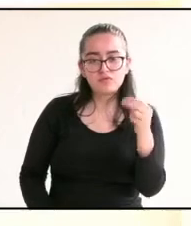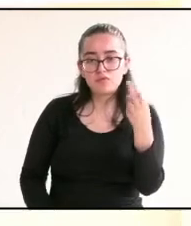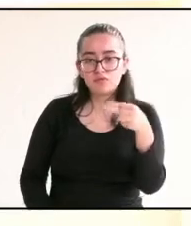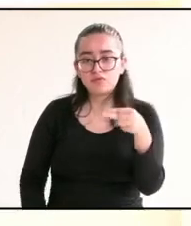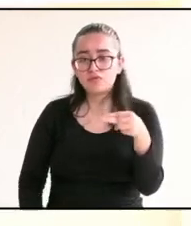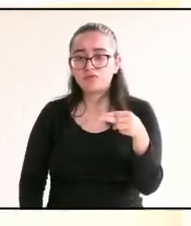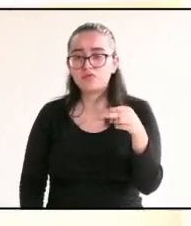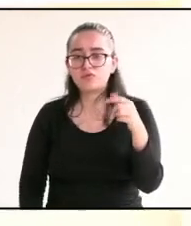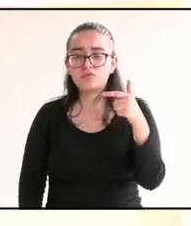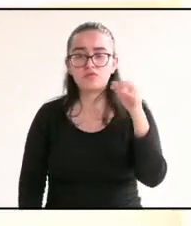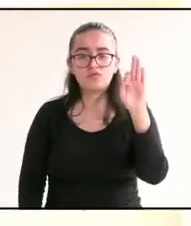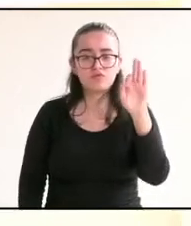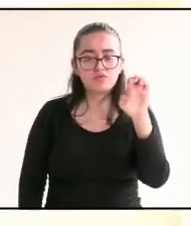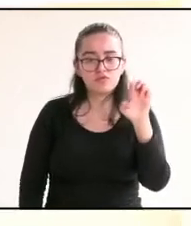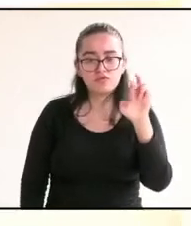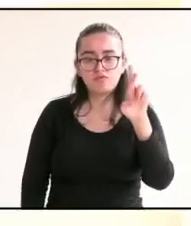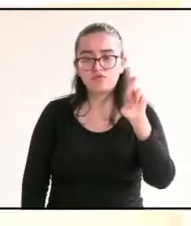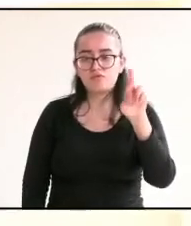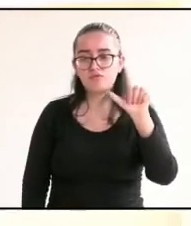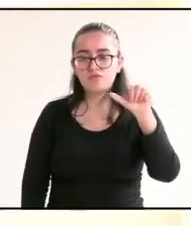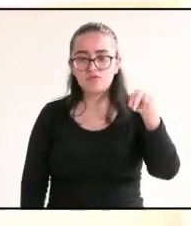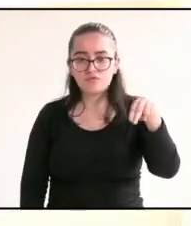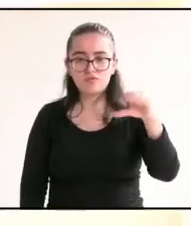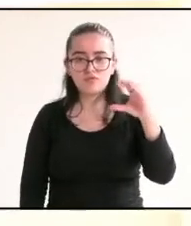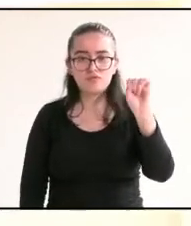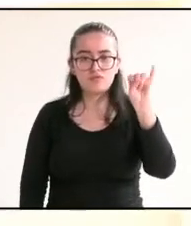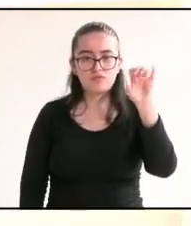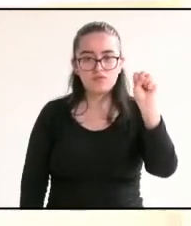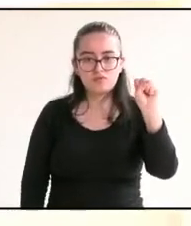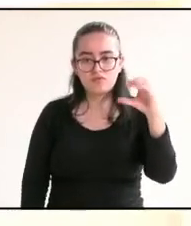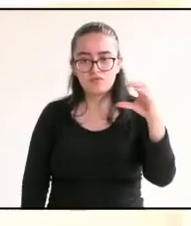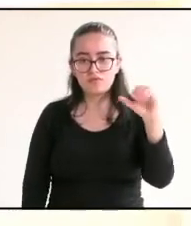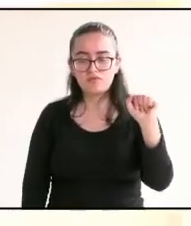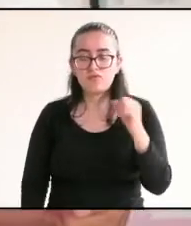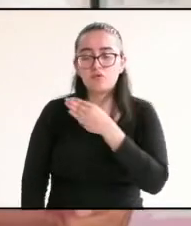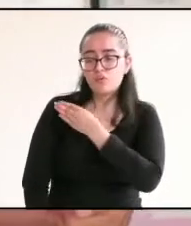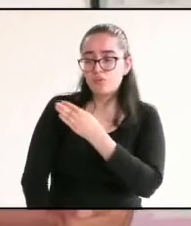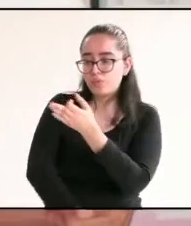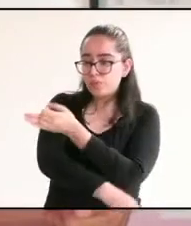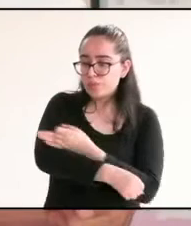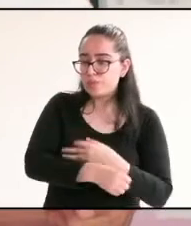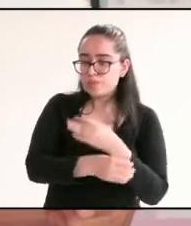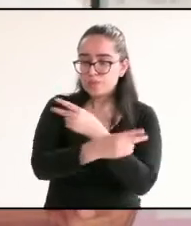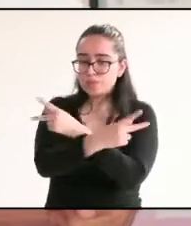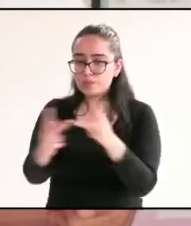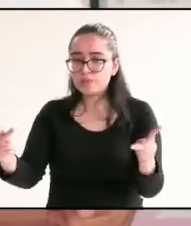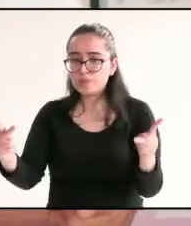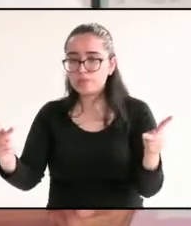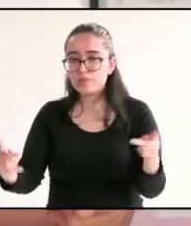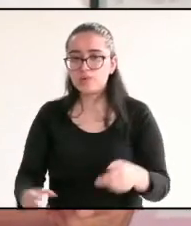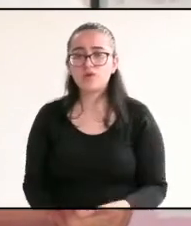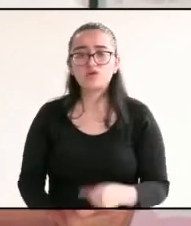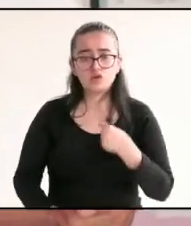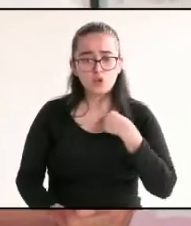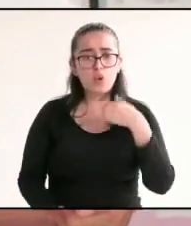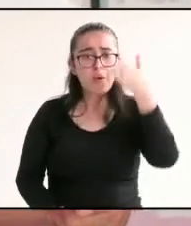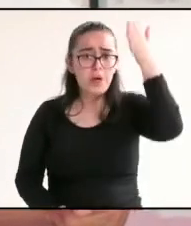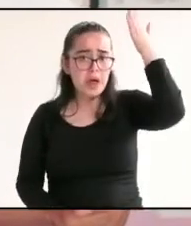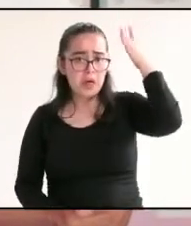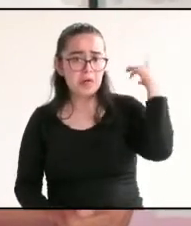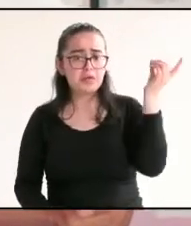Francisco Fernández Morales. Adelante, candidato. Buenas tardes a todos. Cuando yo fui diputado,